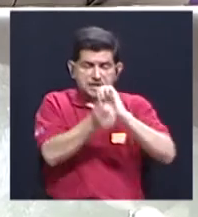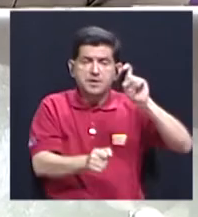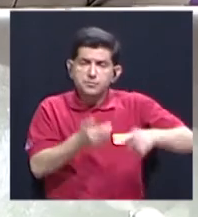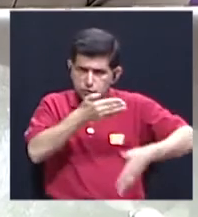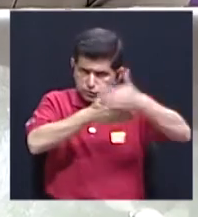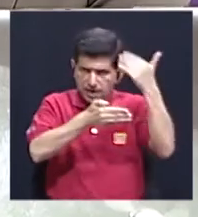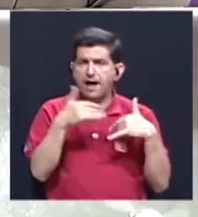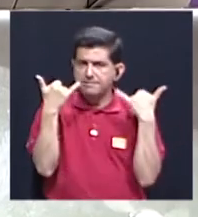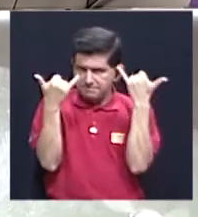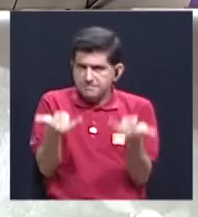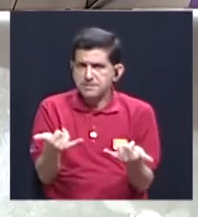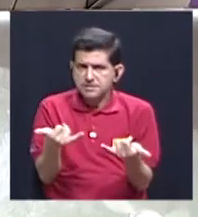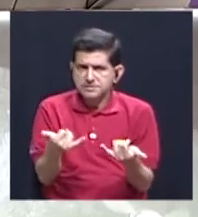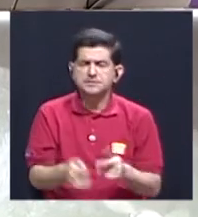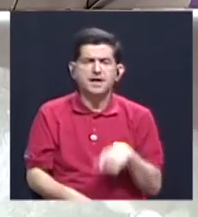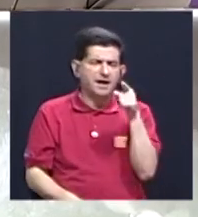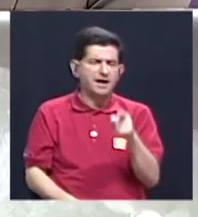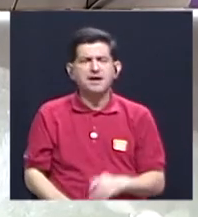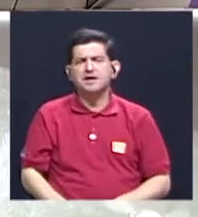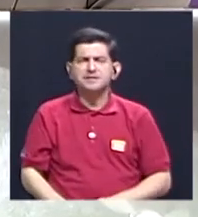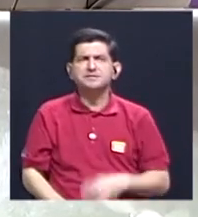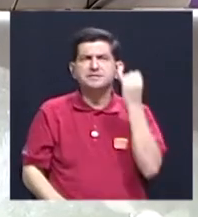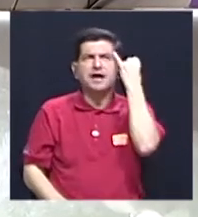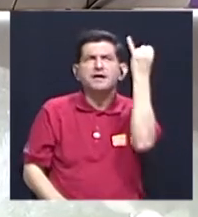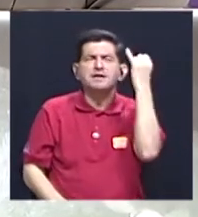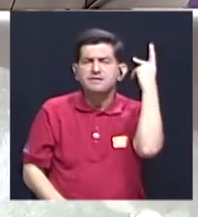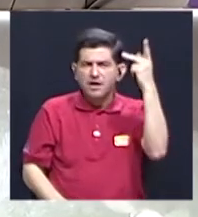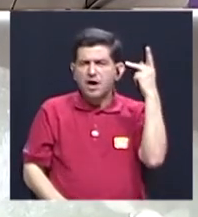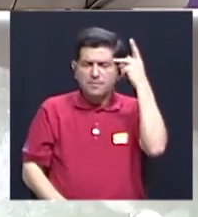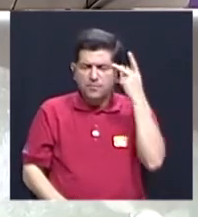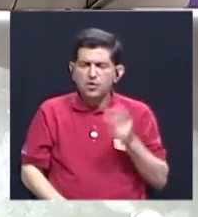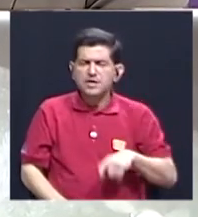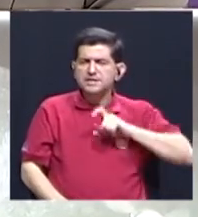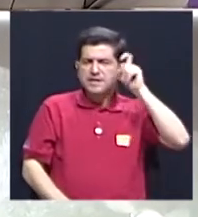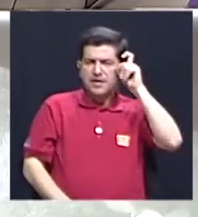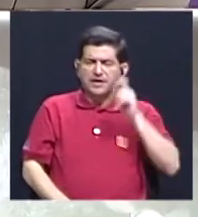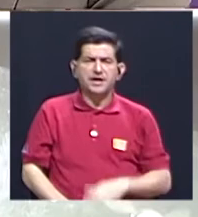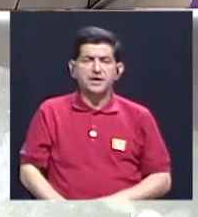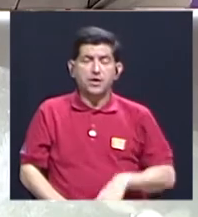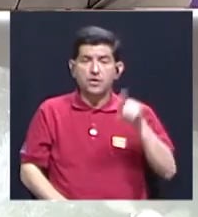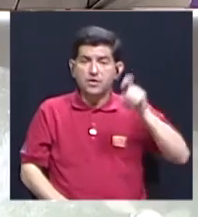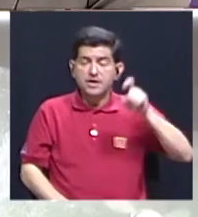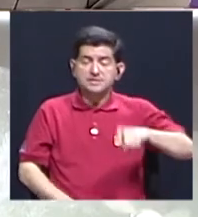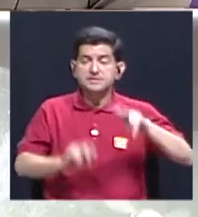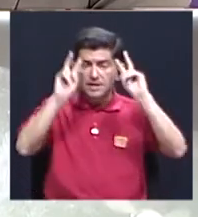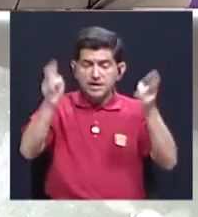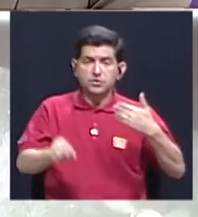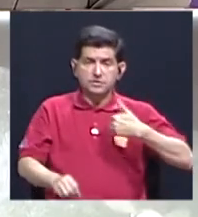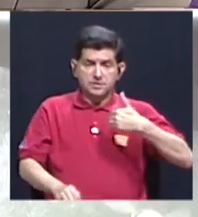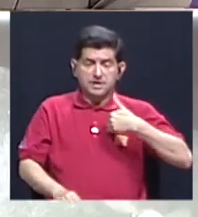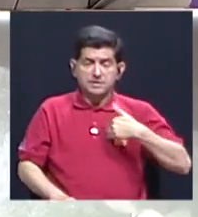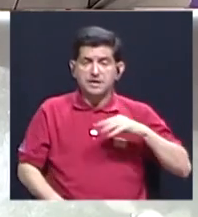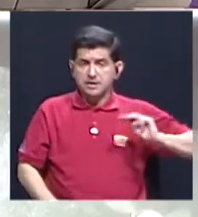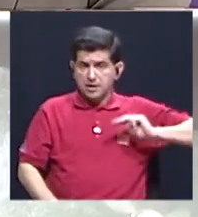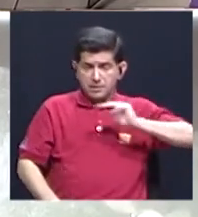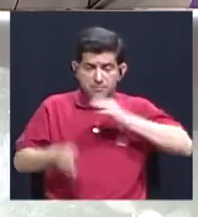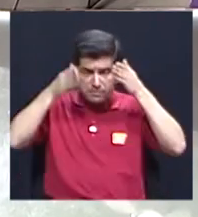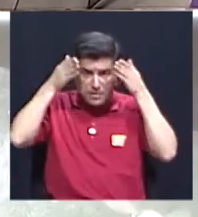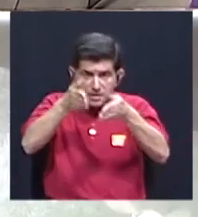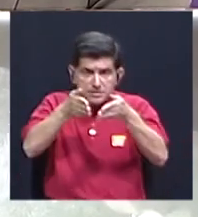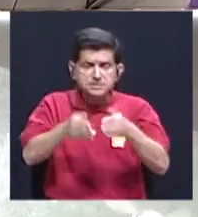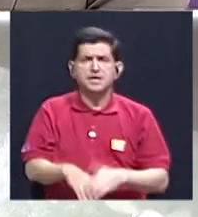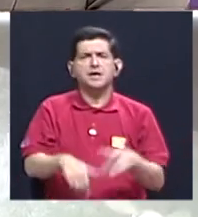necesarios y que ese discurso de la política de género era casi que materia urgente para el Ministerio. Dígame primero,